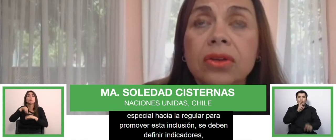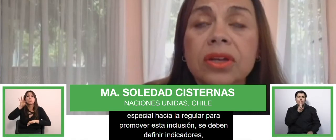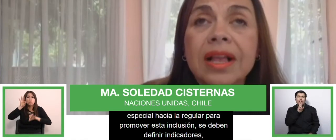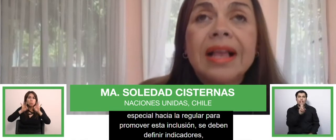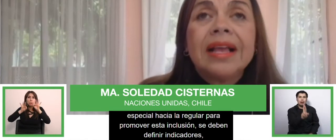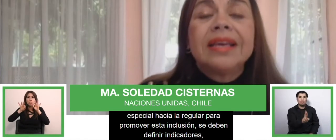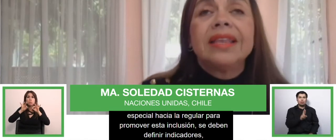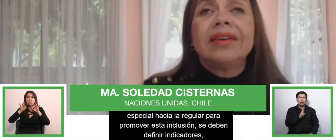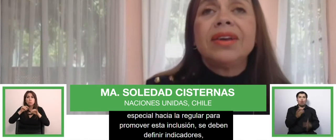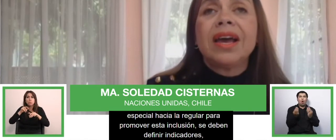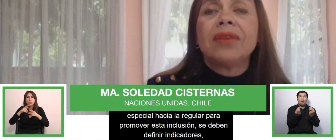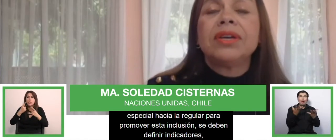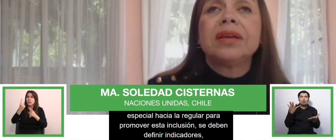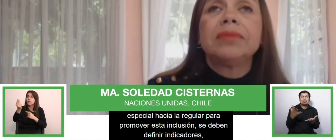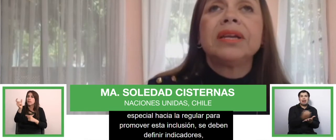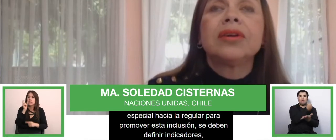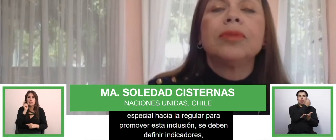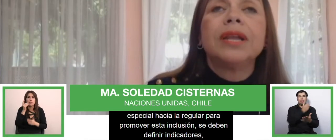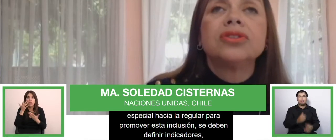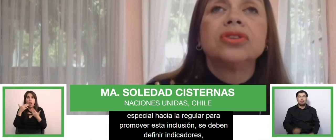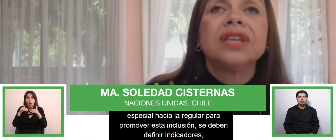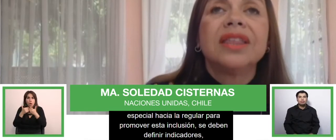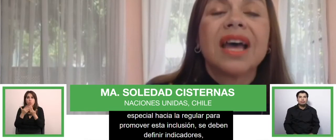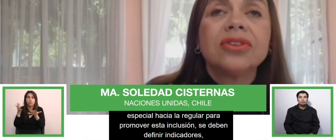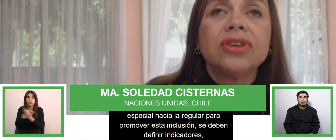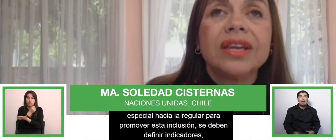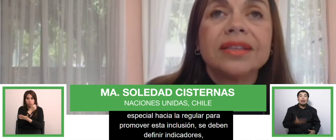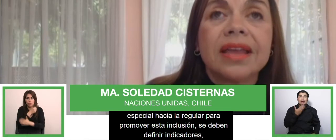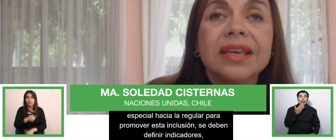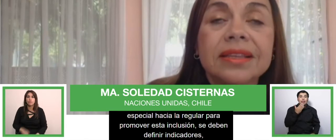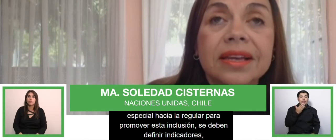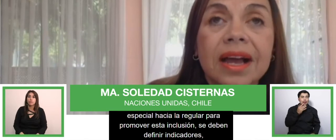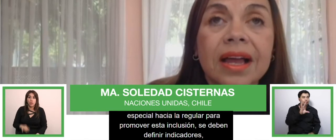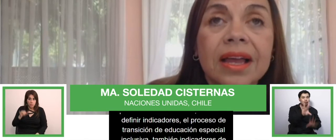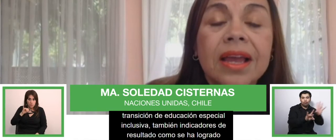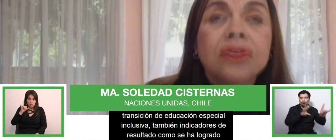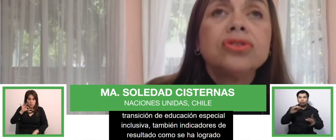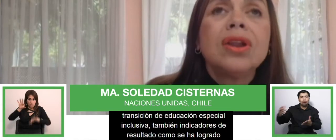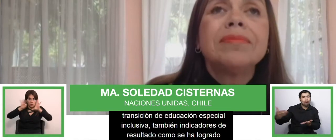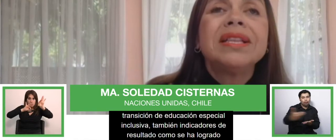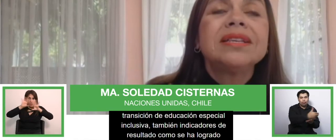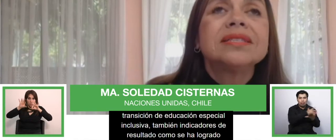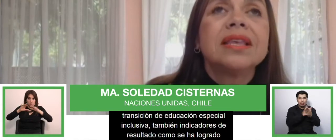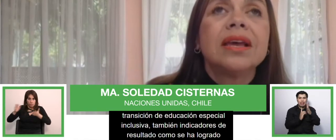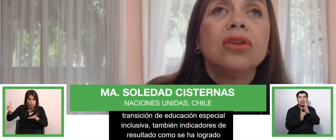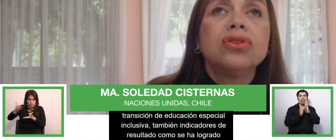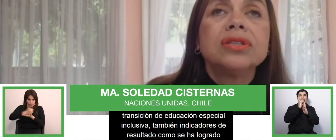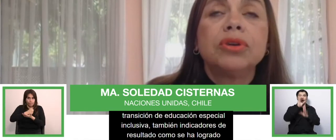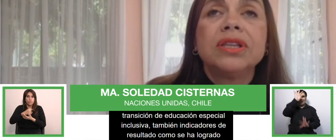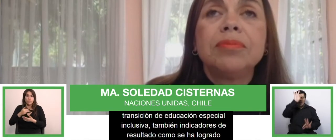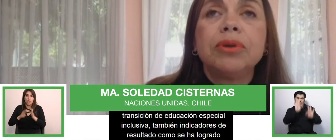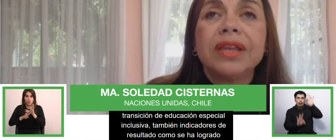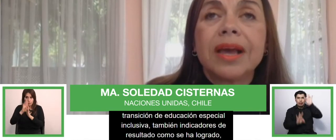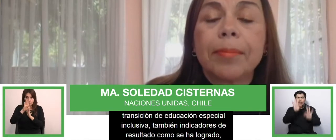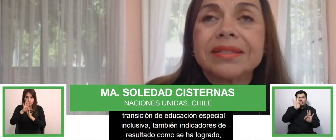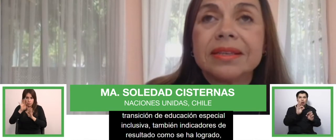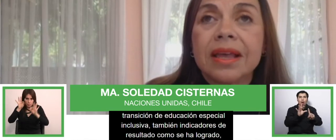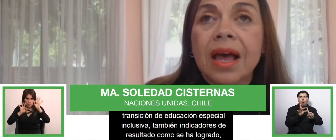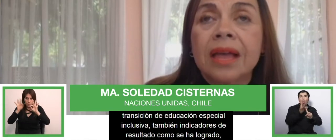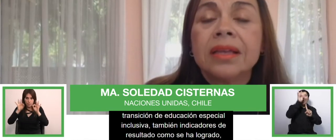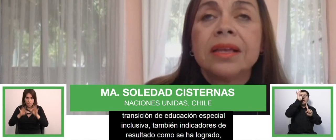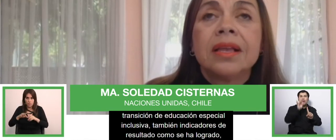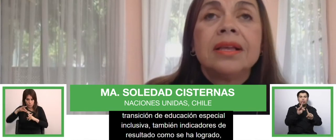logrado? Que debe haber también recopilación de datos y estadísticas. No solamente que se desglose por tipo de